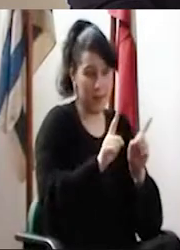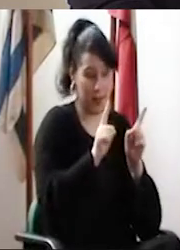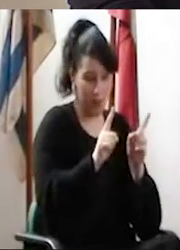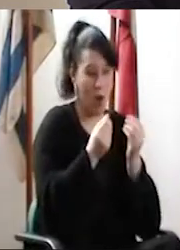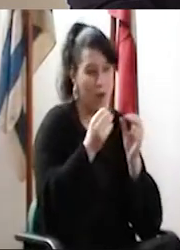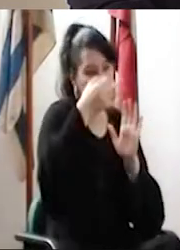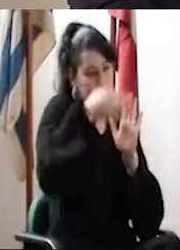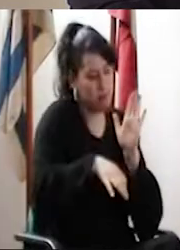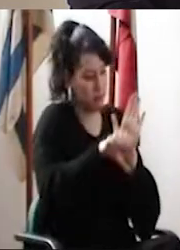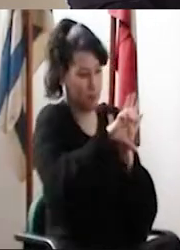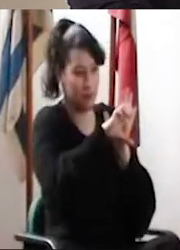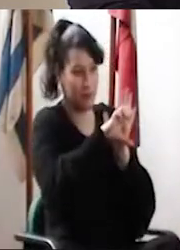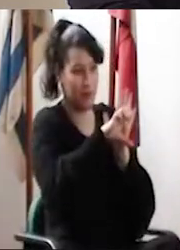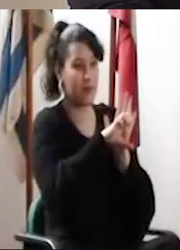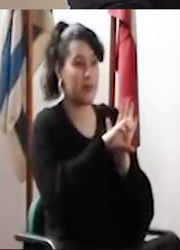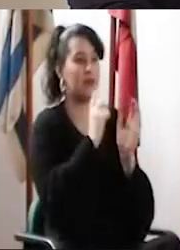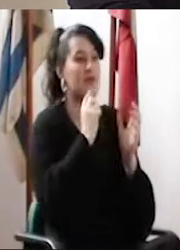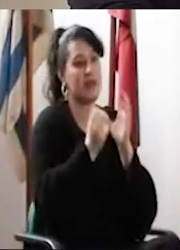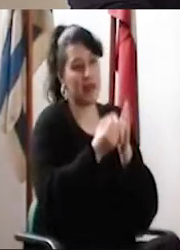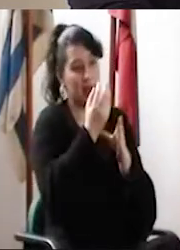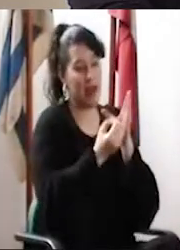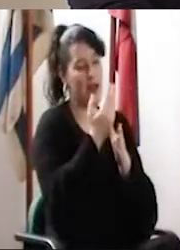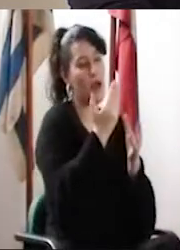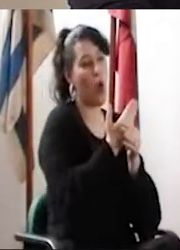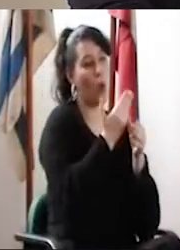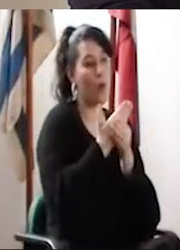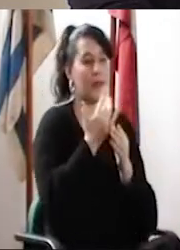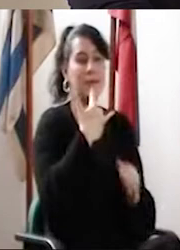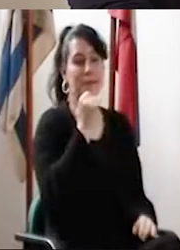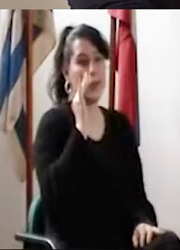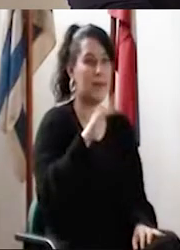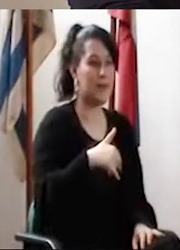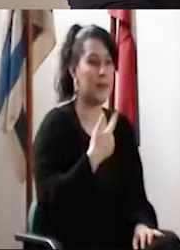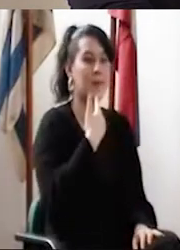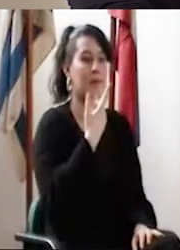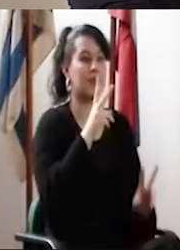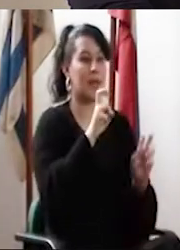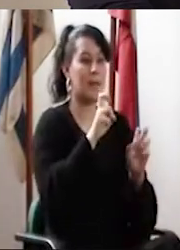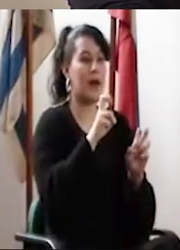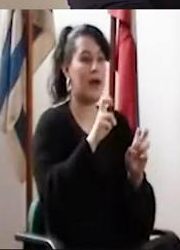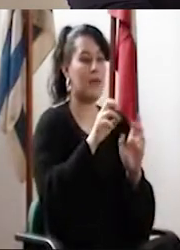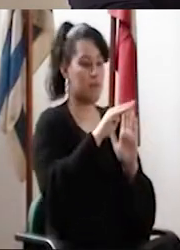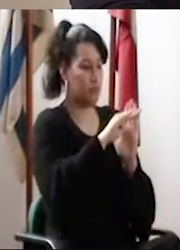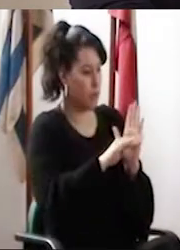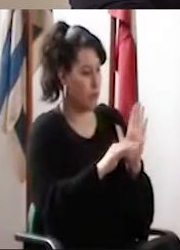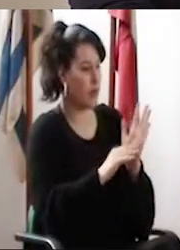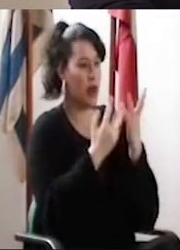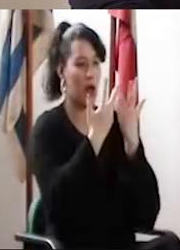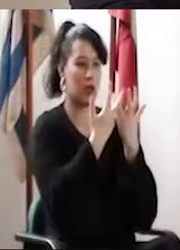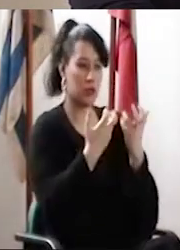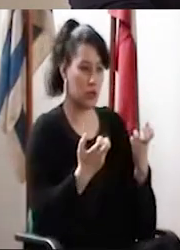esa implementación posterior. Entonces, se elaboraron algunos documentos, como por ejemplo, el de criterios